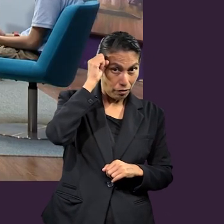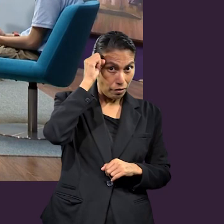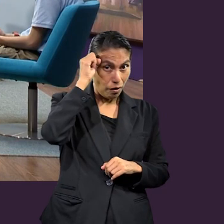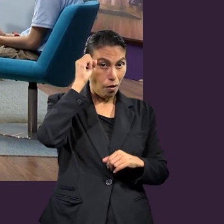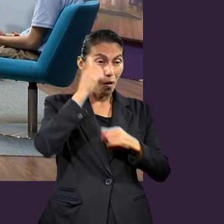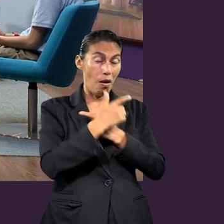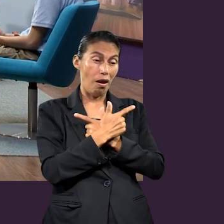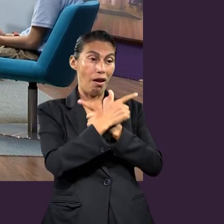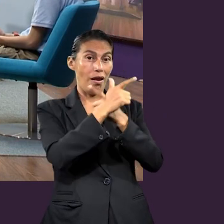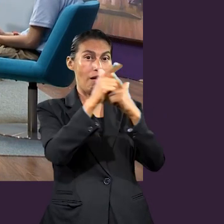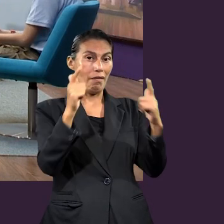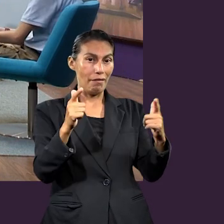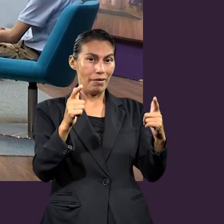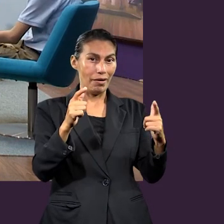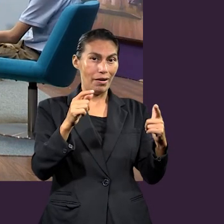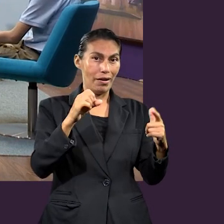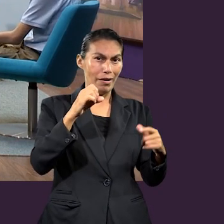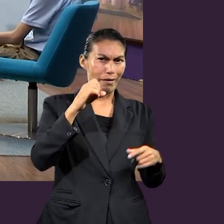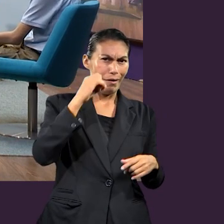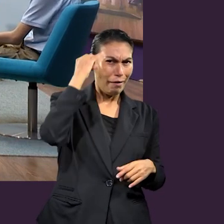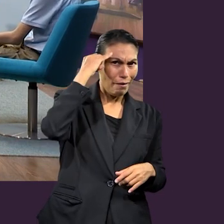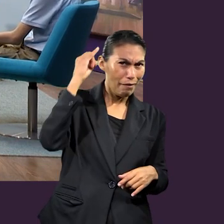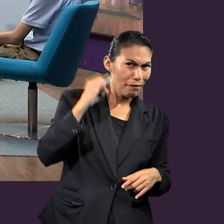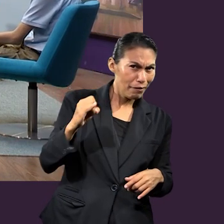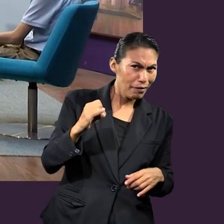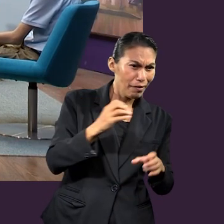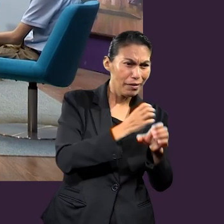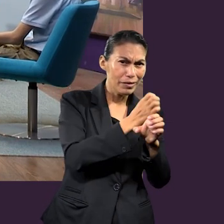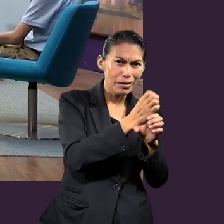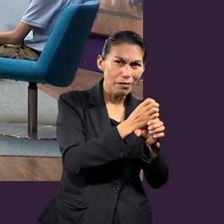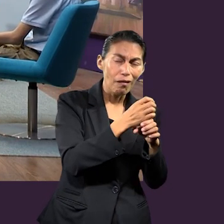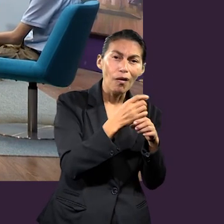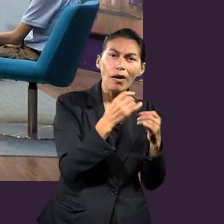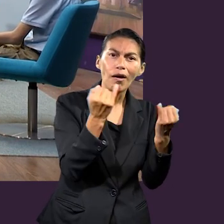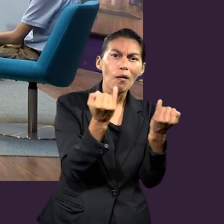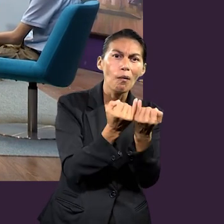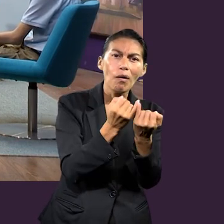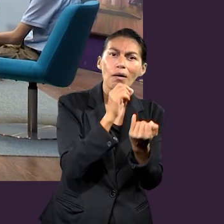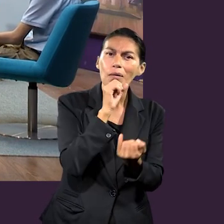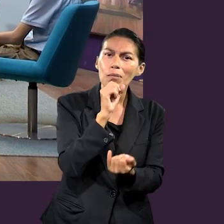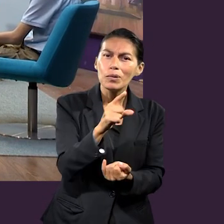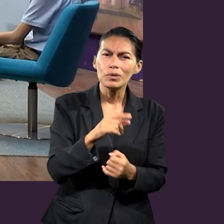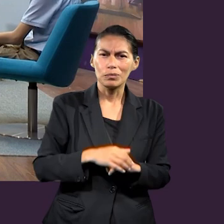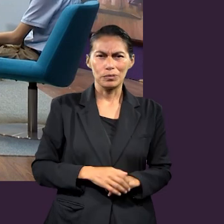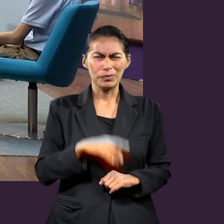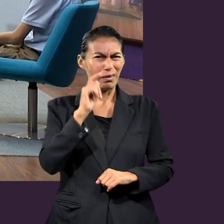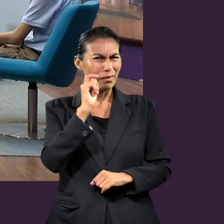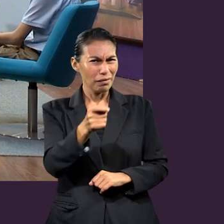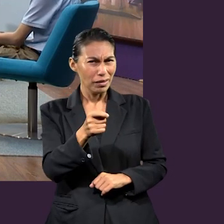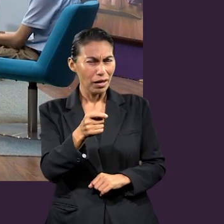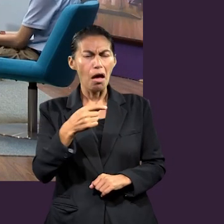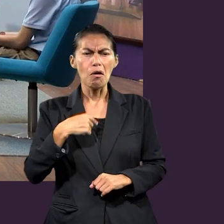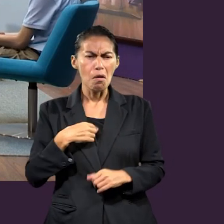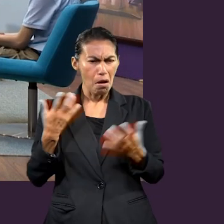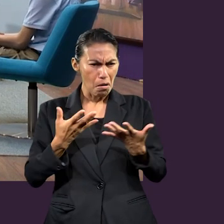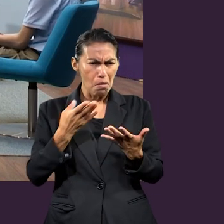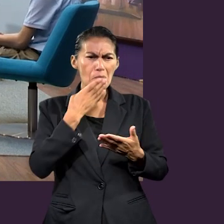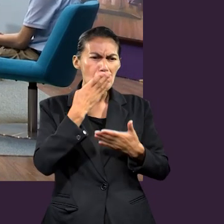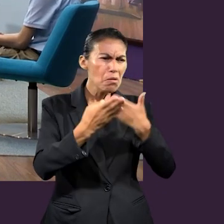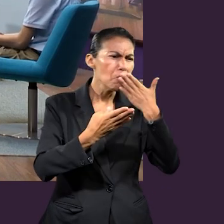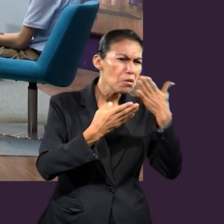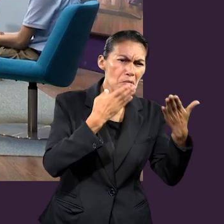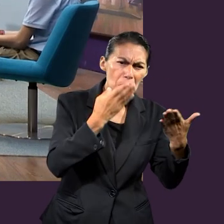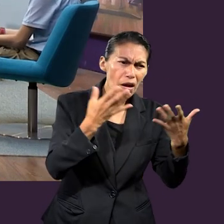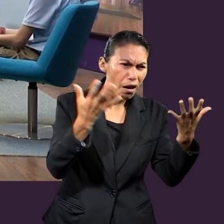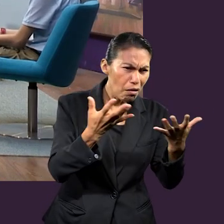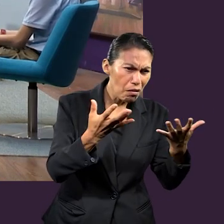siervo o sea libre. Es decir, lo bueno que nosotros hagamos, las